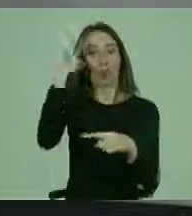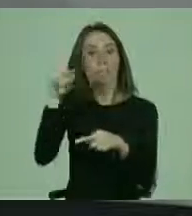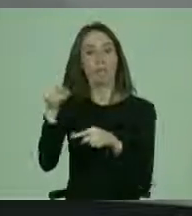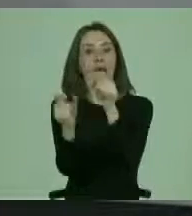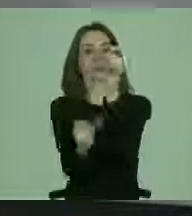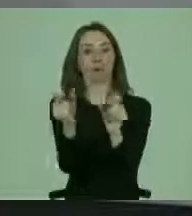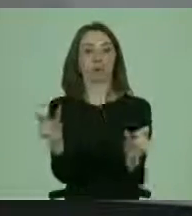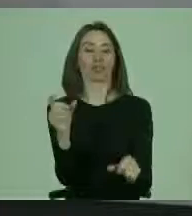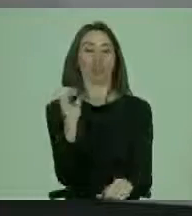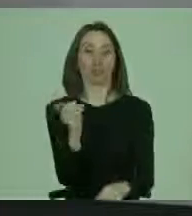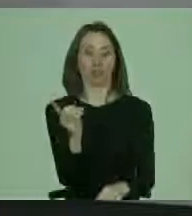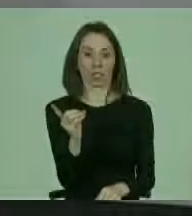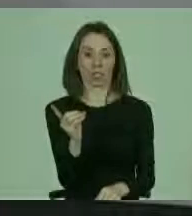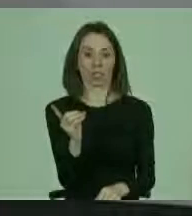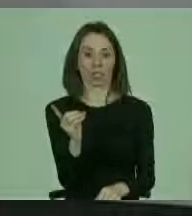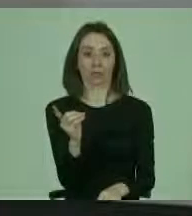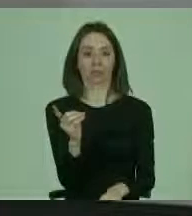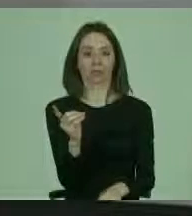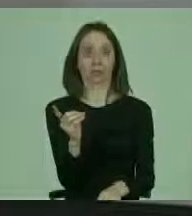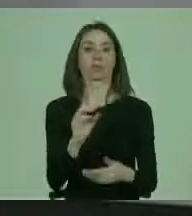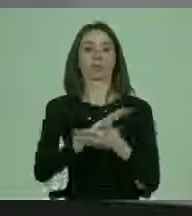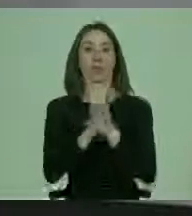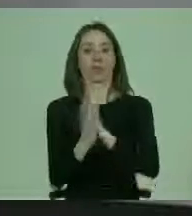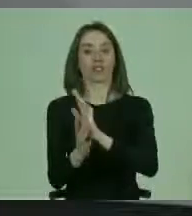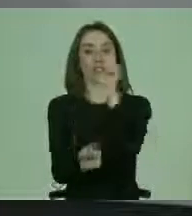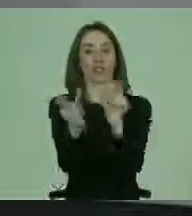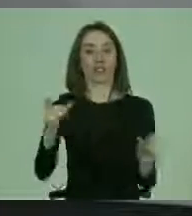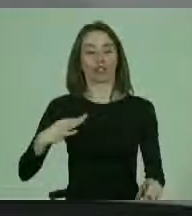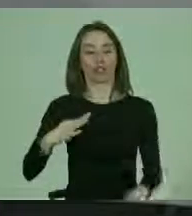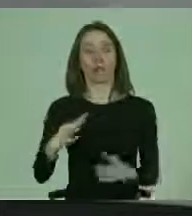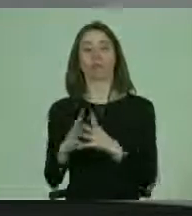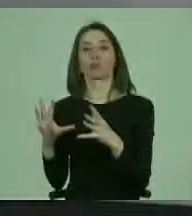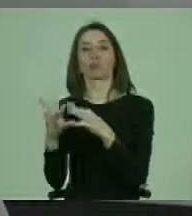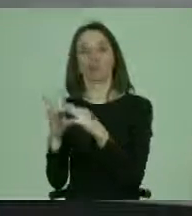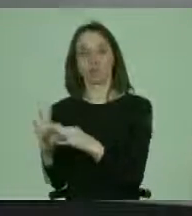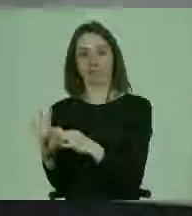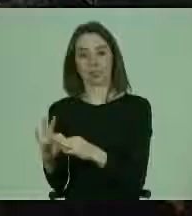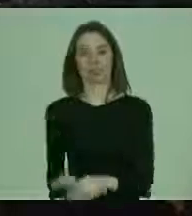con discapacidad y, en definitiva, para toda la ciudadanía. Muchas gracias.